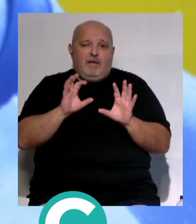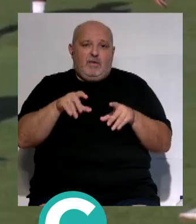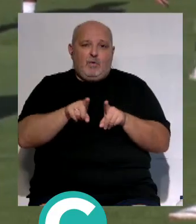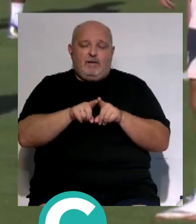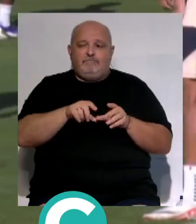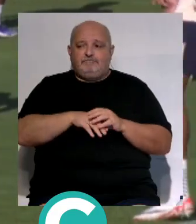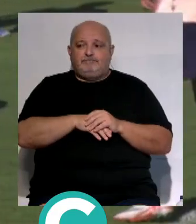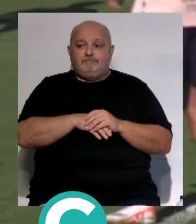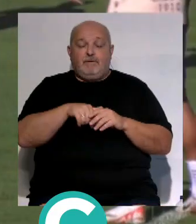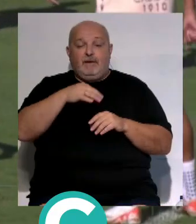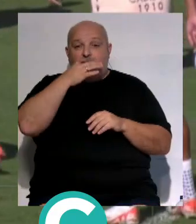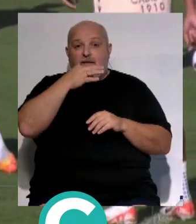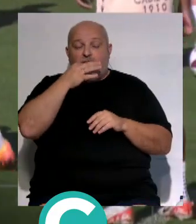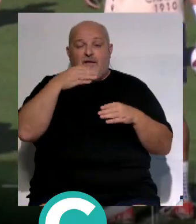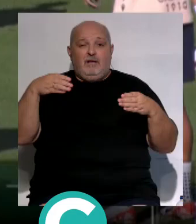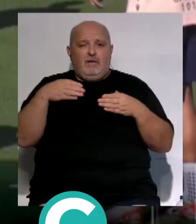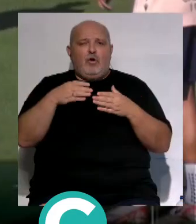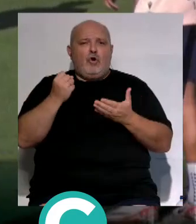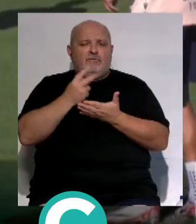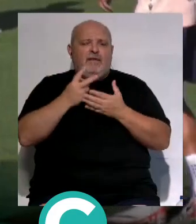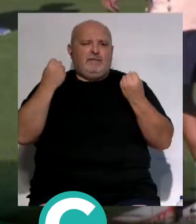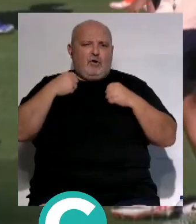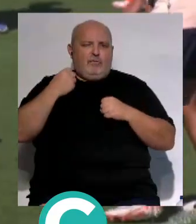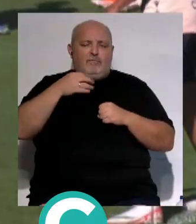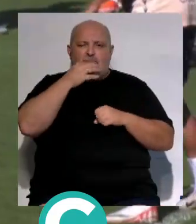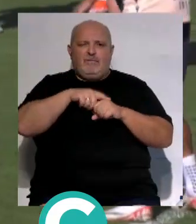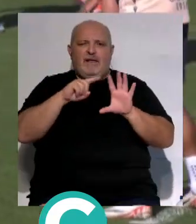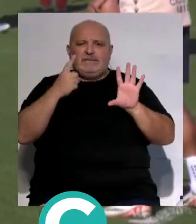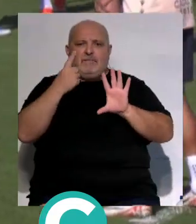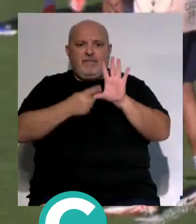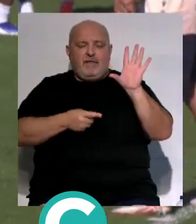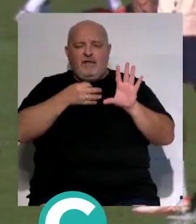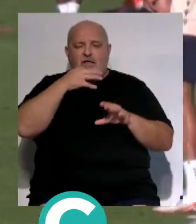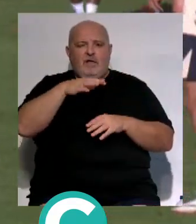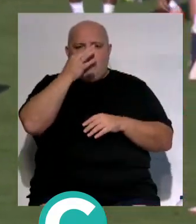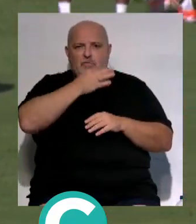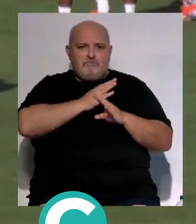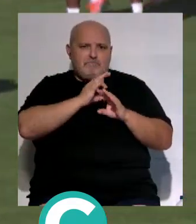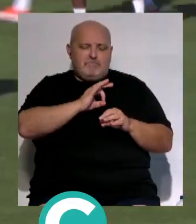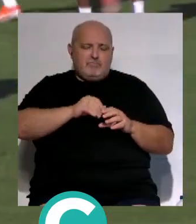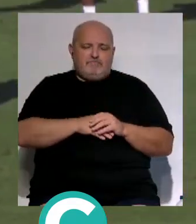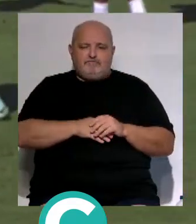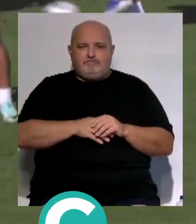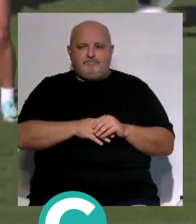Cádiz Esta tarde la plantilla doblará trabajo a partir de las seis y media en la ciudad deportiva